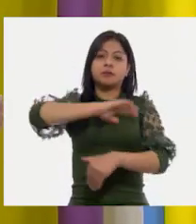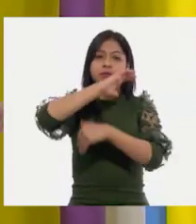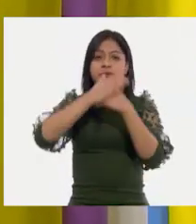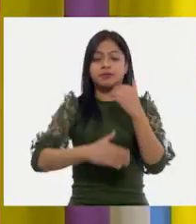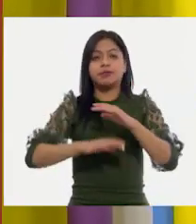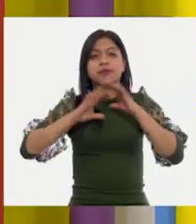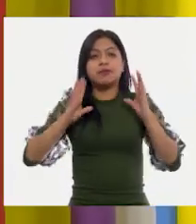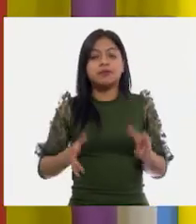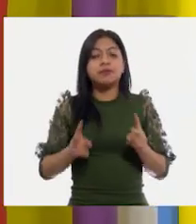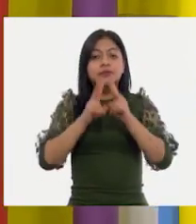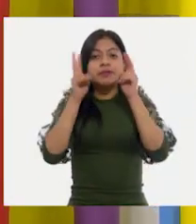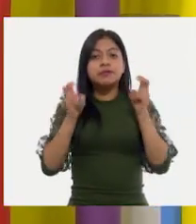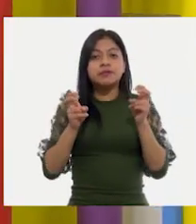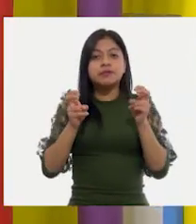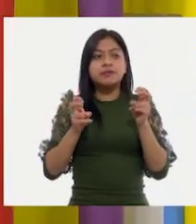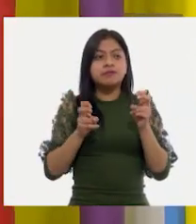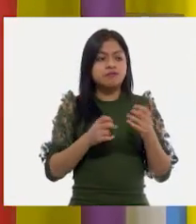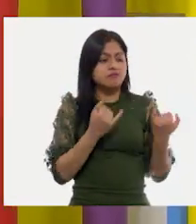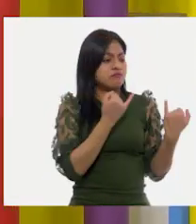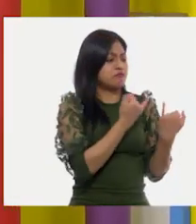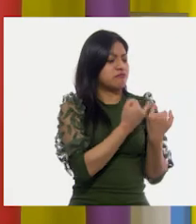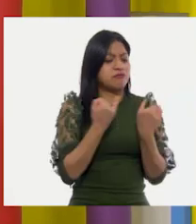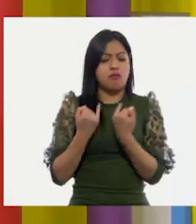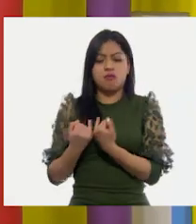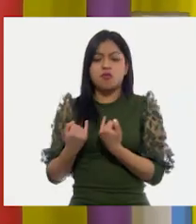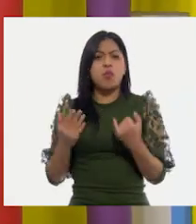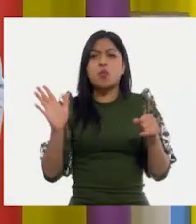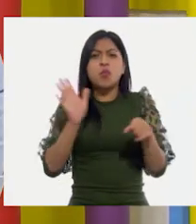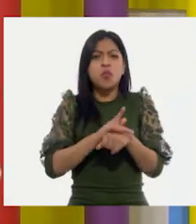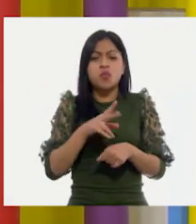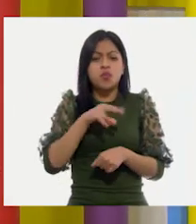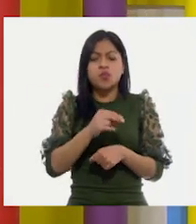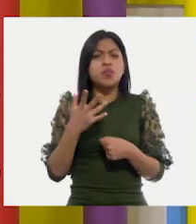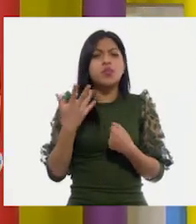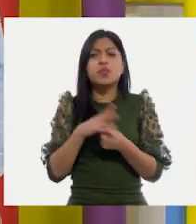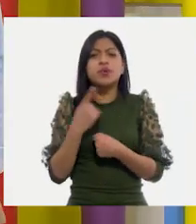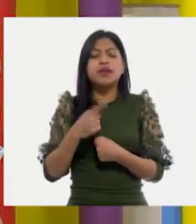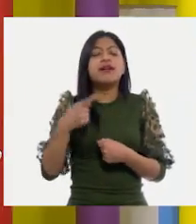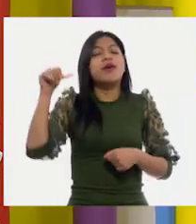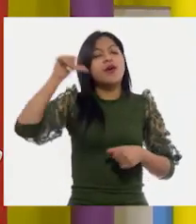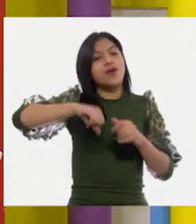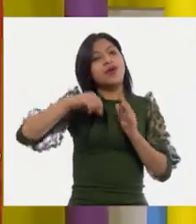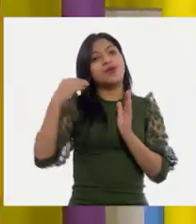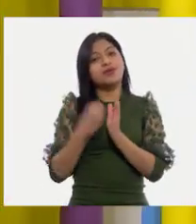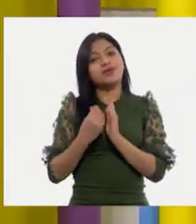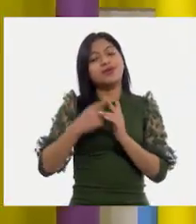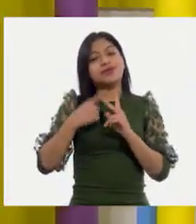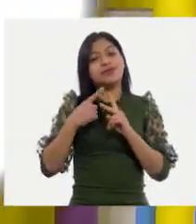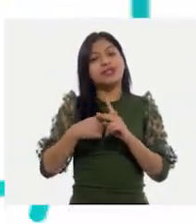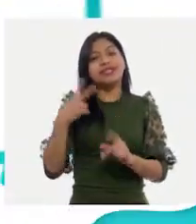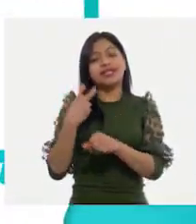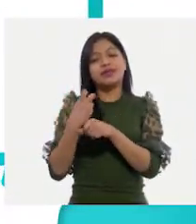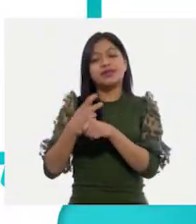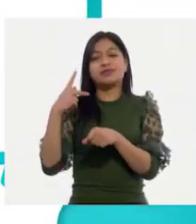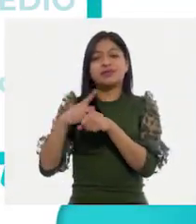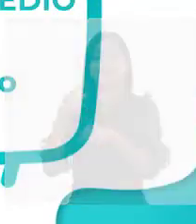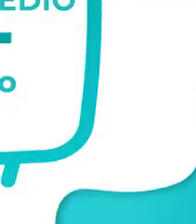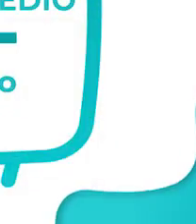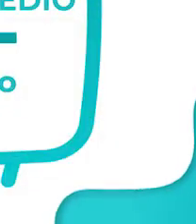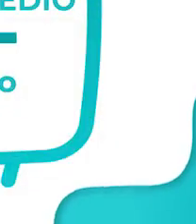hemos terminado con ¿Por qué no son iguales? en la asignatura de matemáticas para niñas y niños de segundo grado.